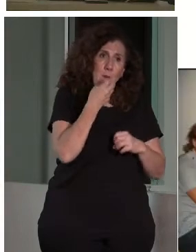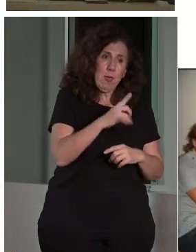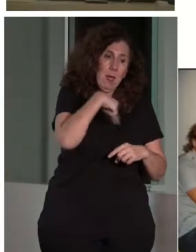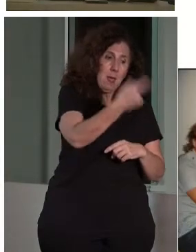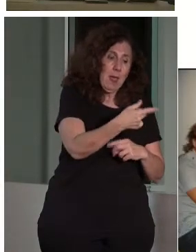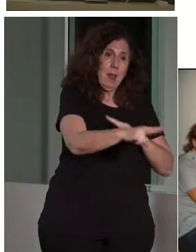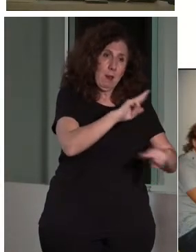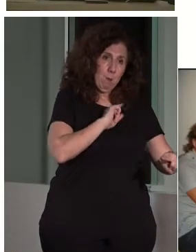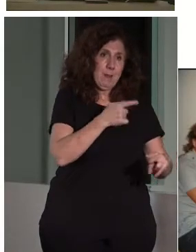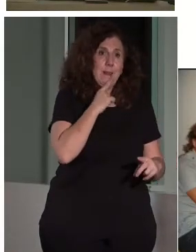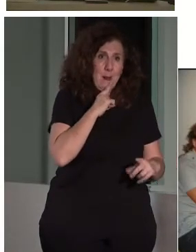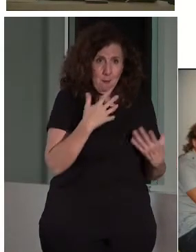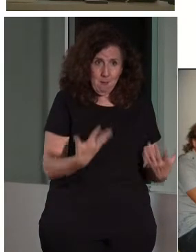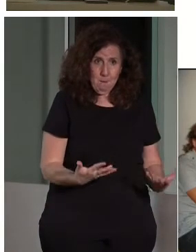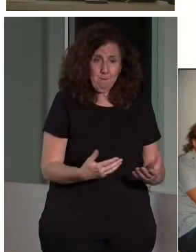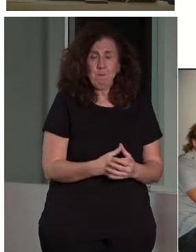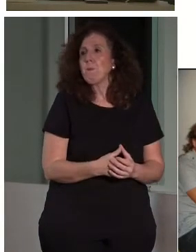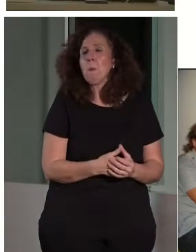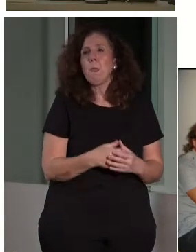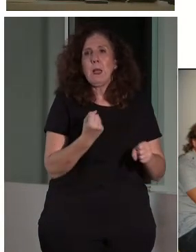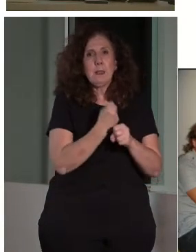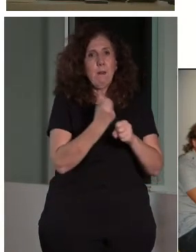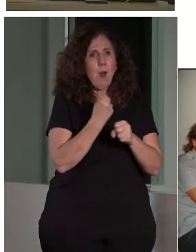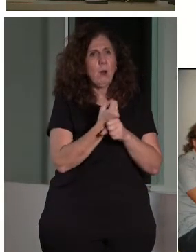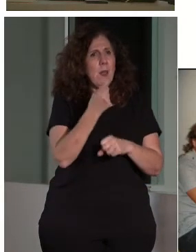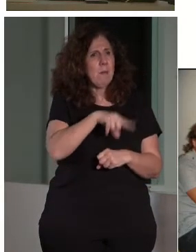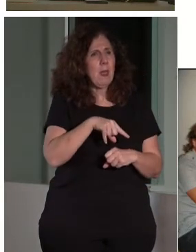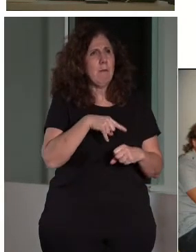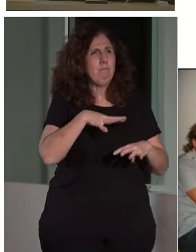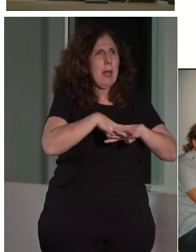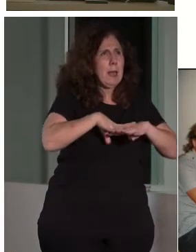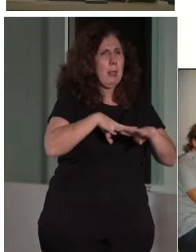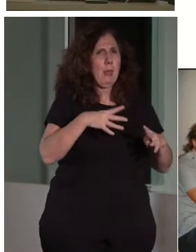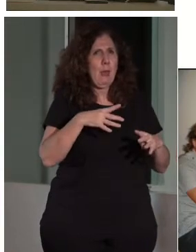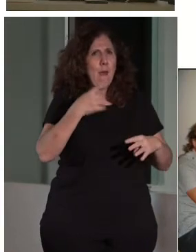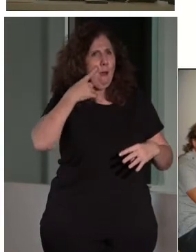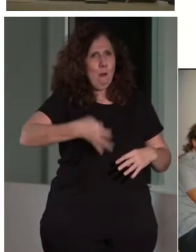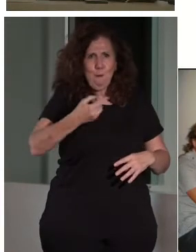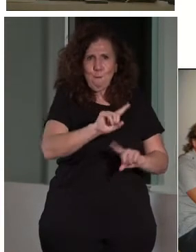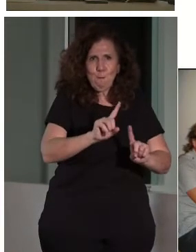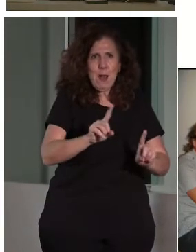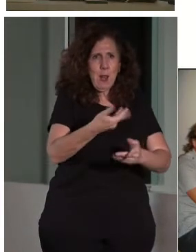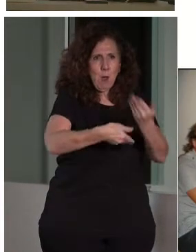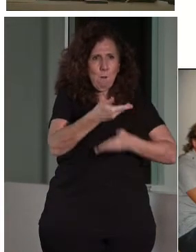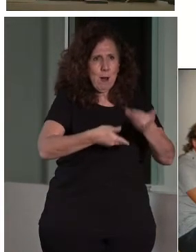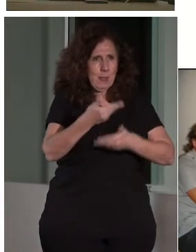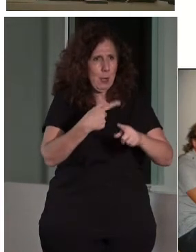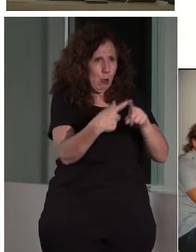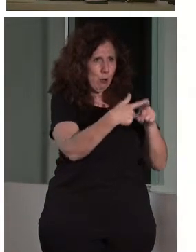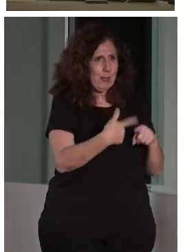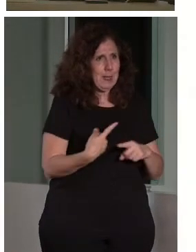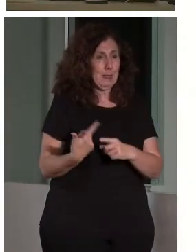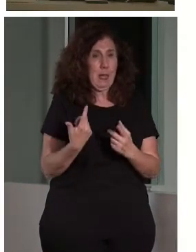Bueno, y es trabajo en redes informales, es generosidad, es compartir cosas. Ya digo que se ha creado una red informal